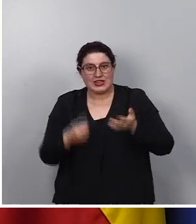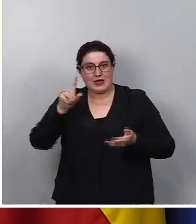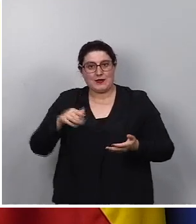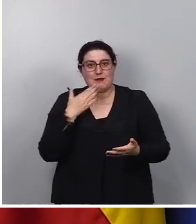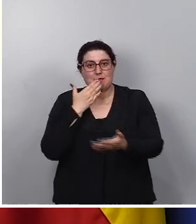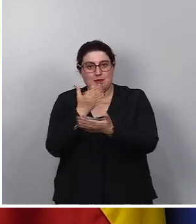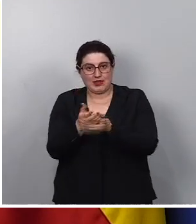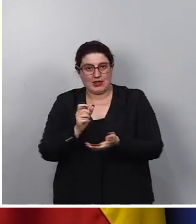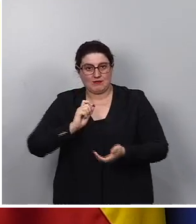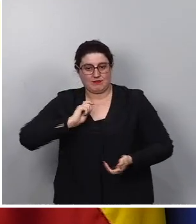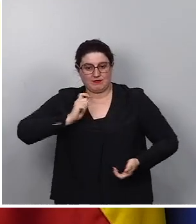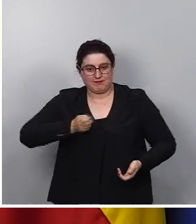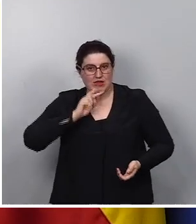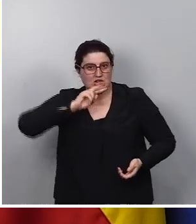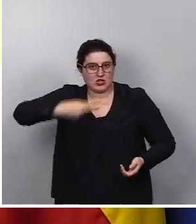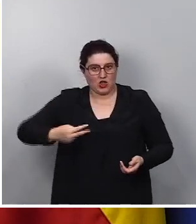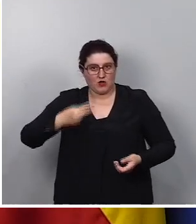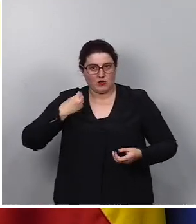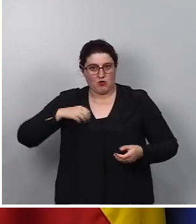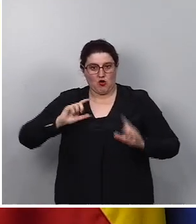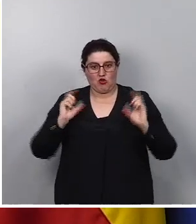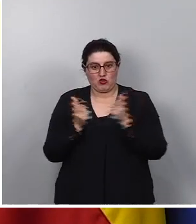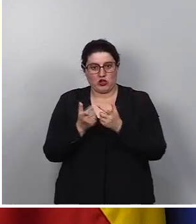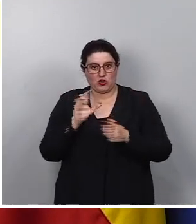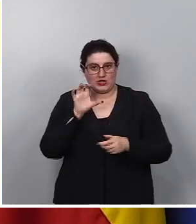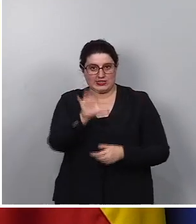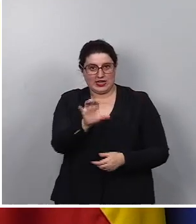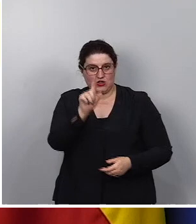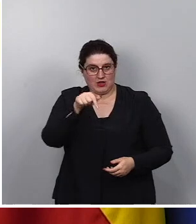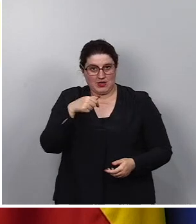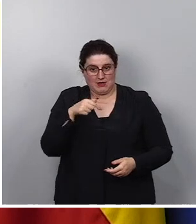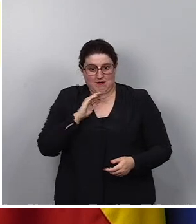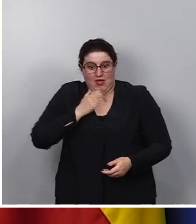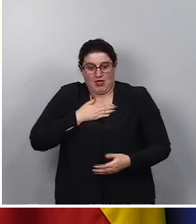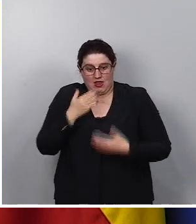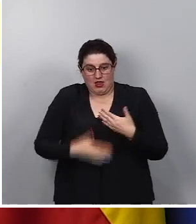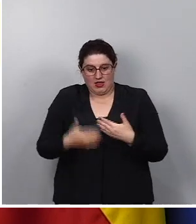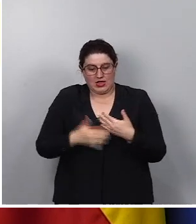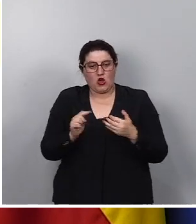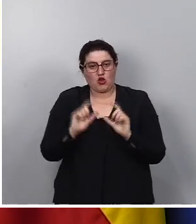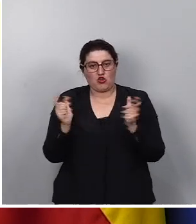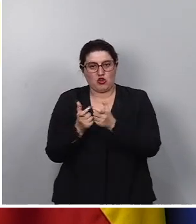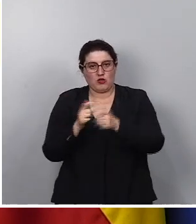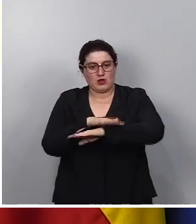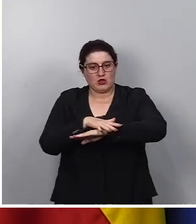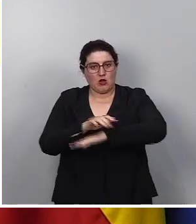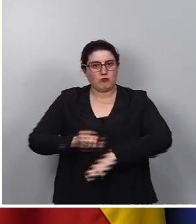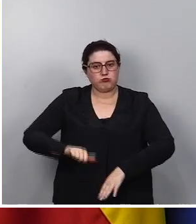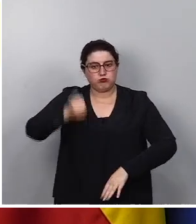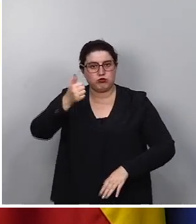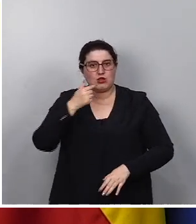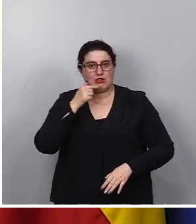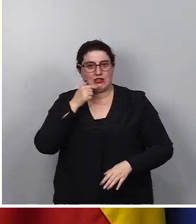y ante el hecho de que mañana se cumplía también el plazo establecido, hoy el Consejo de Ministros ha aprobado esta interposición del